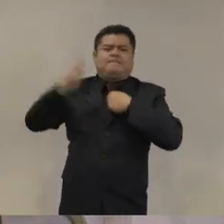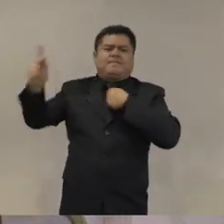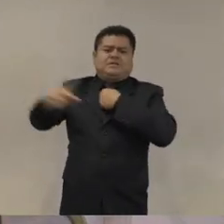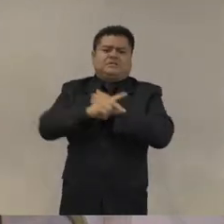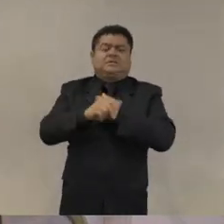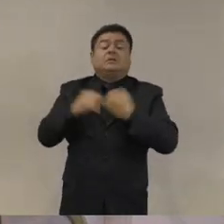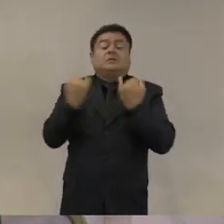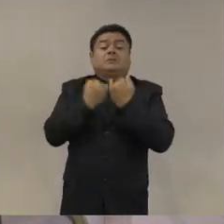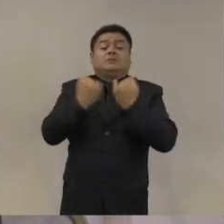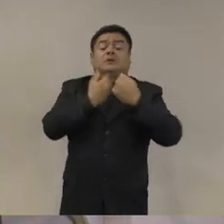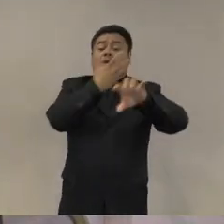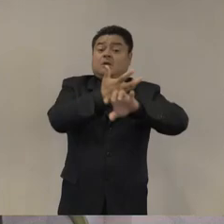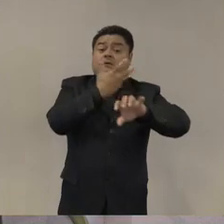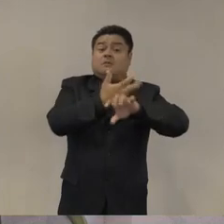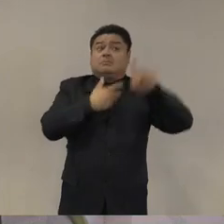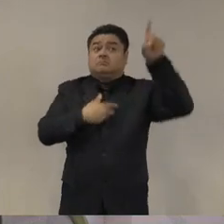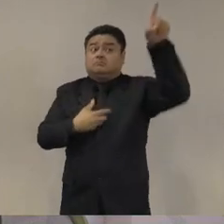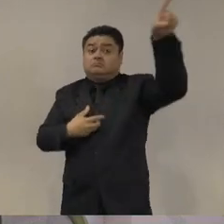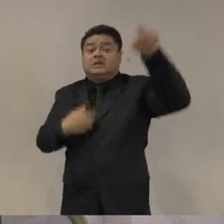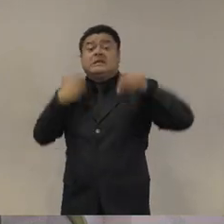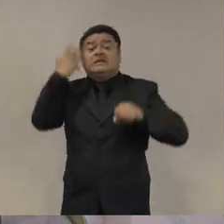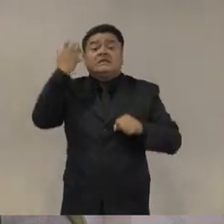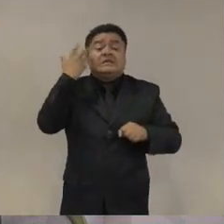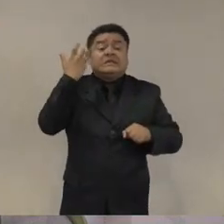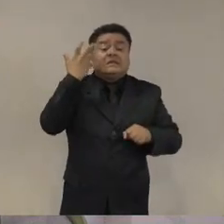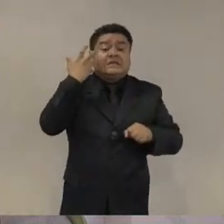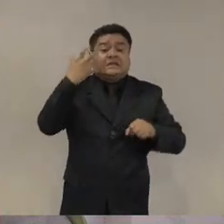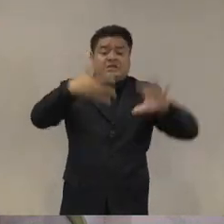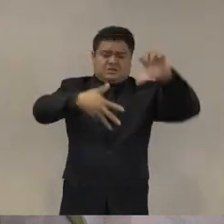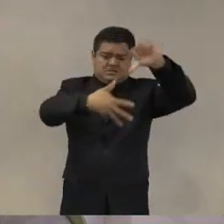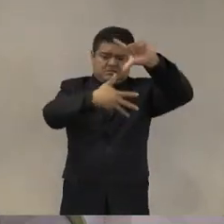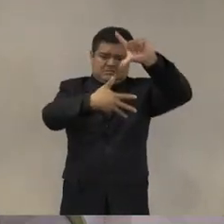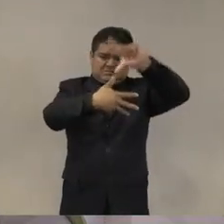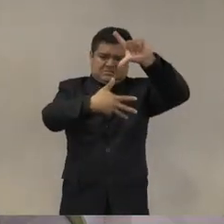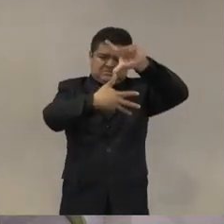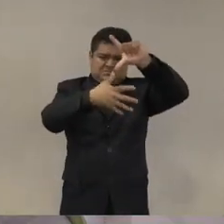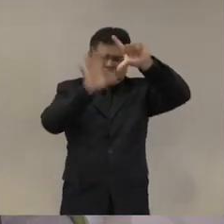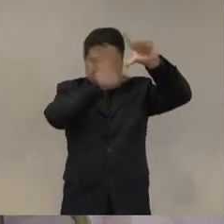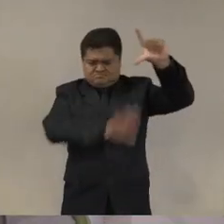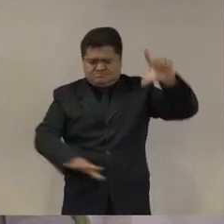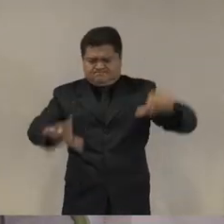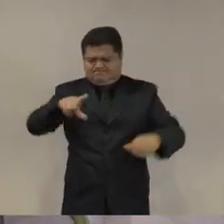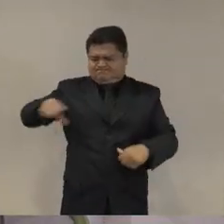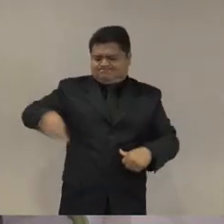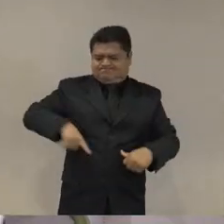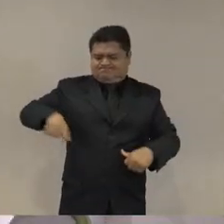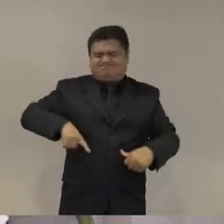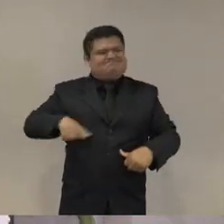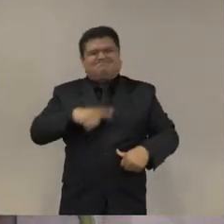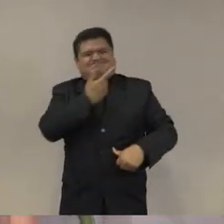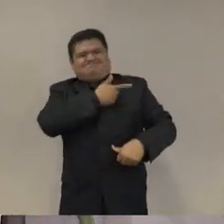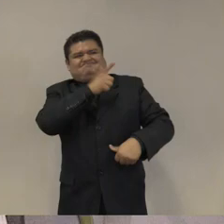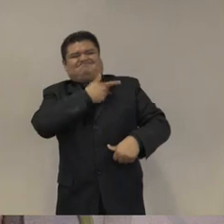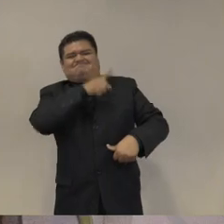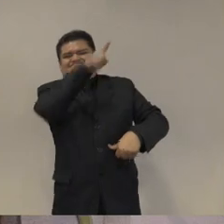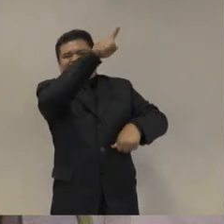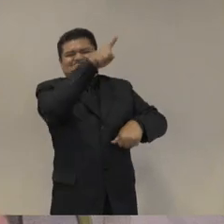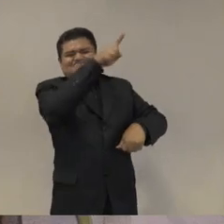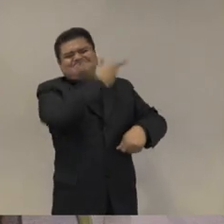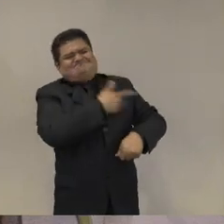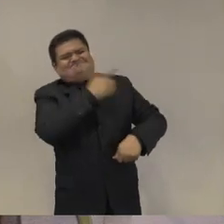a los gobiernos latinoamericanos renuentes a catar muchas de estas políticas muchas de estas